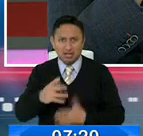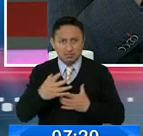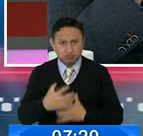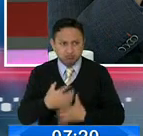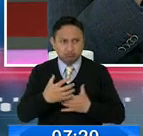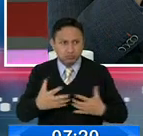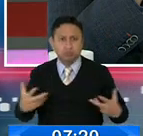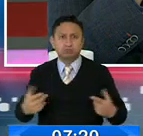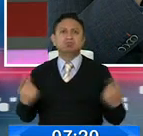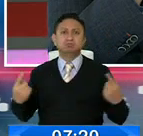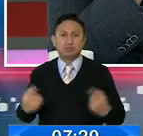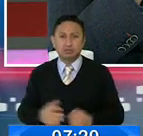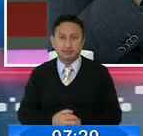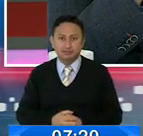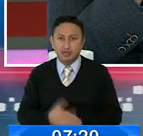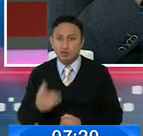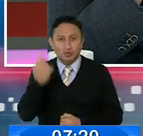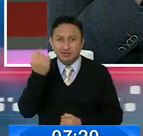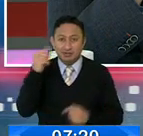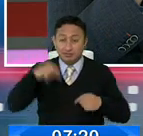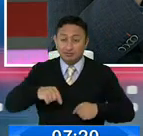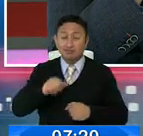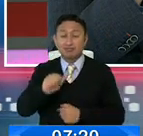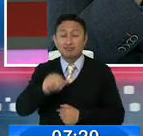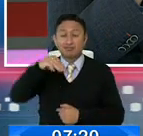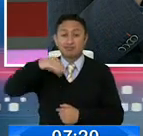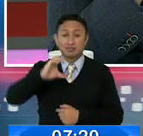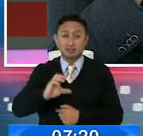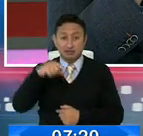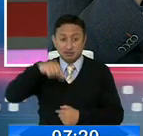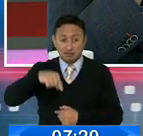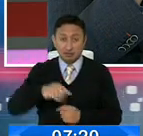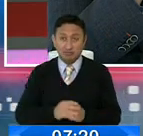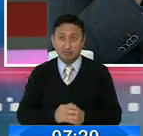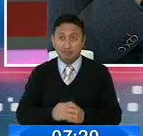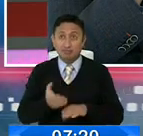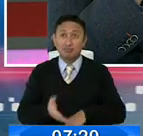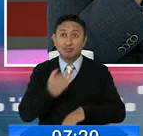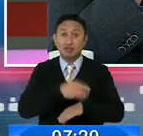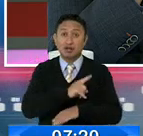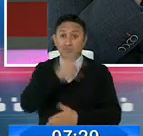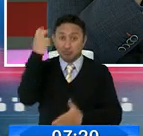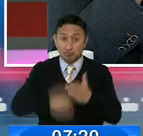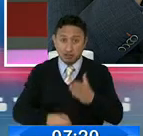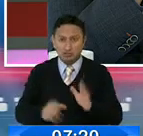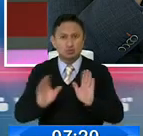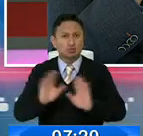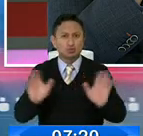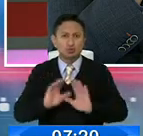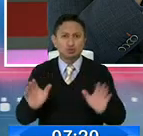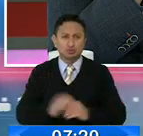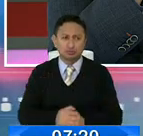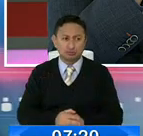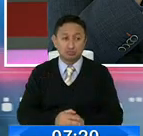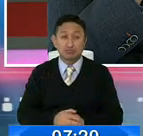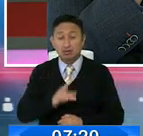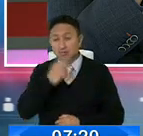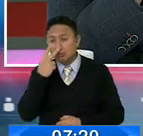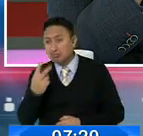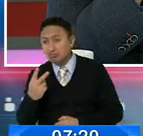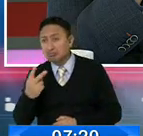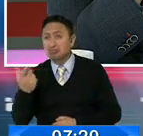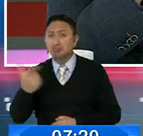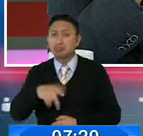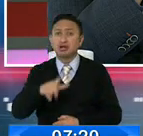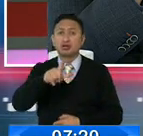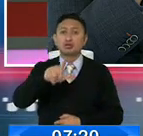agresiva. No entienden que la Agencia Metropolitana de Control ya no es ese sancionador que realmente solo iba a ver si estaban las